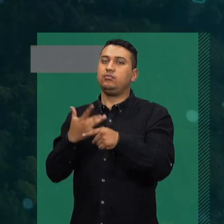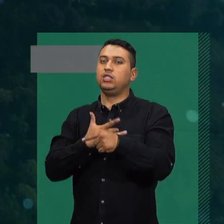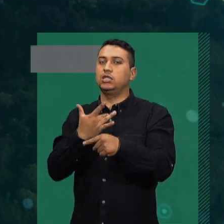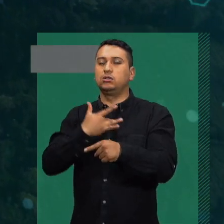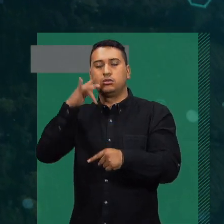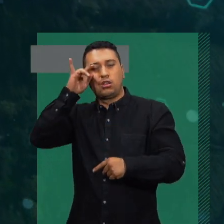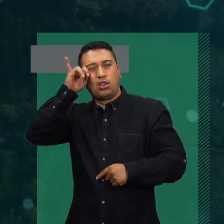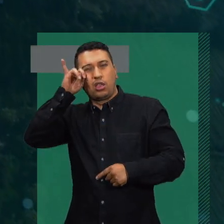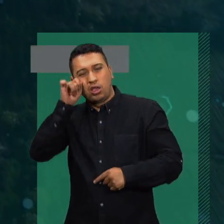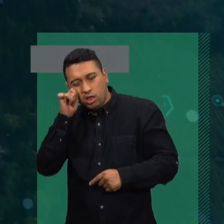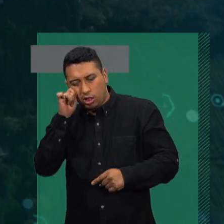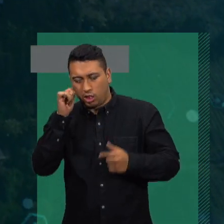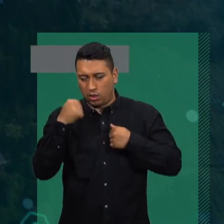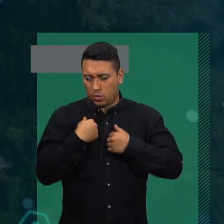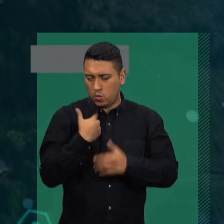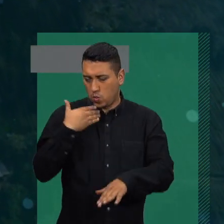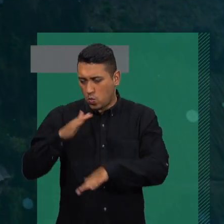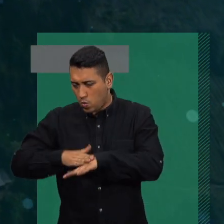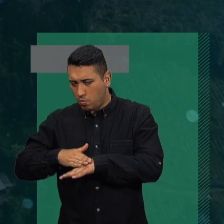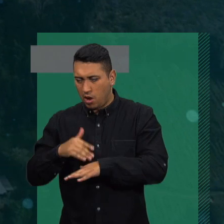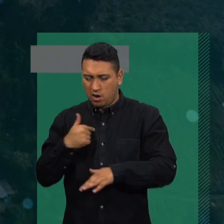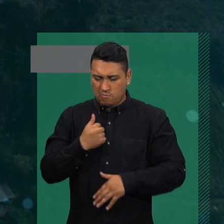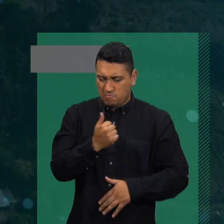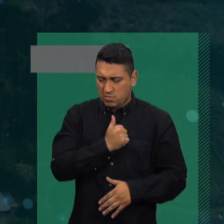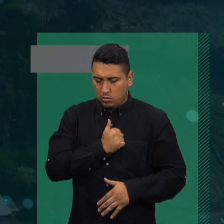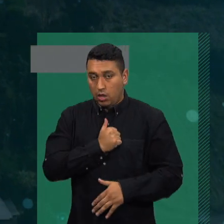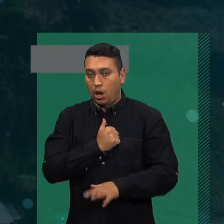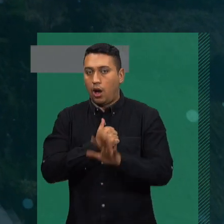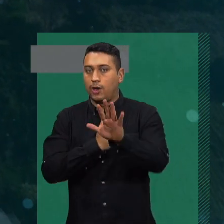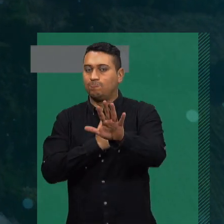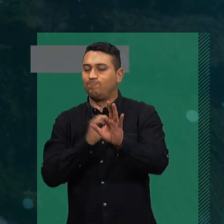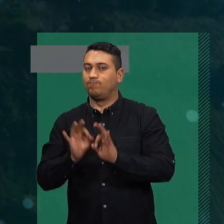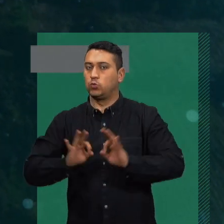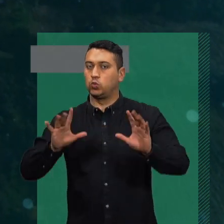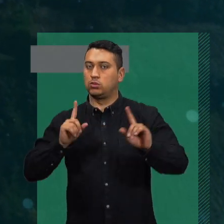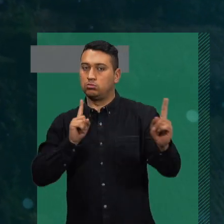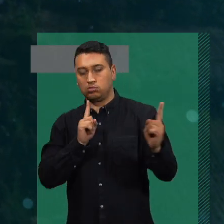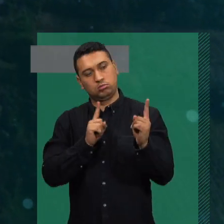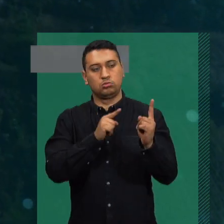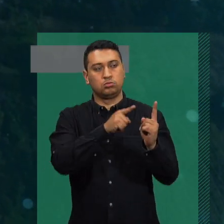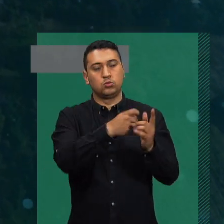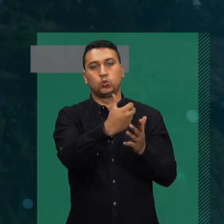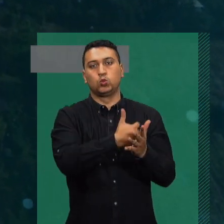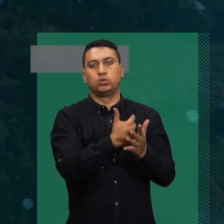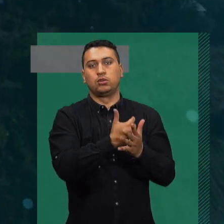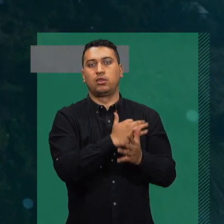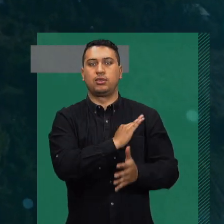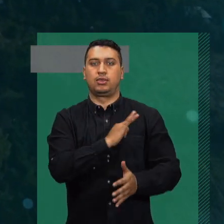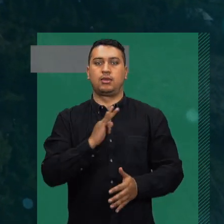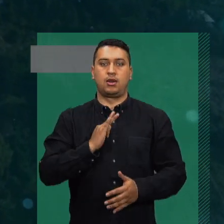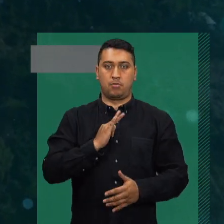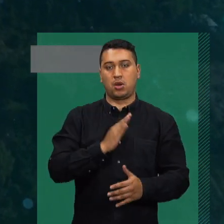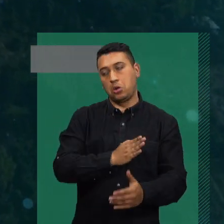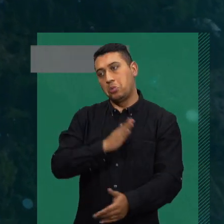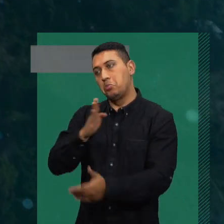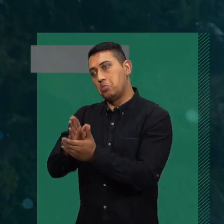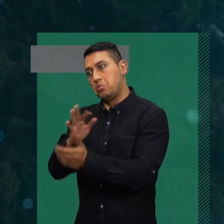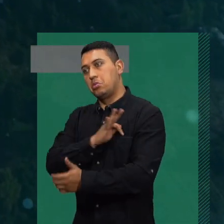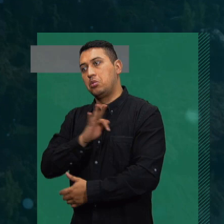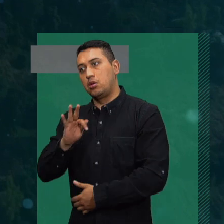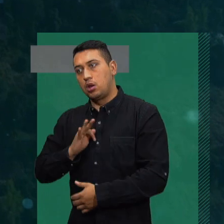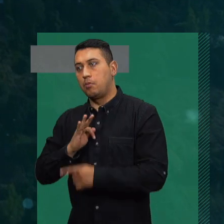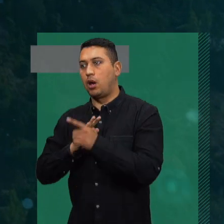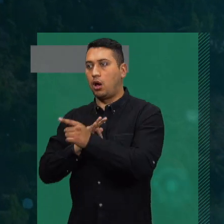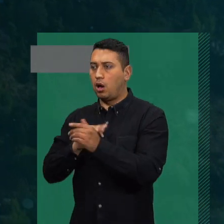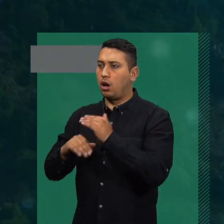era culparme hasta que alguien me sugiere ir a terapia, voy a terapia y empiezo a interesarme